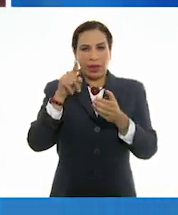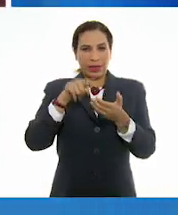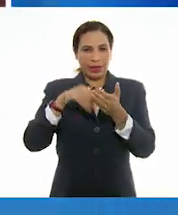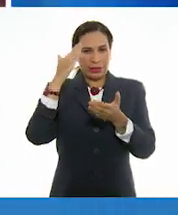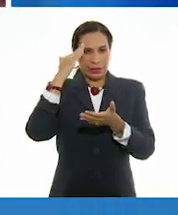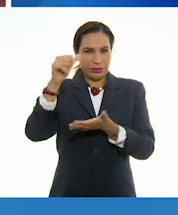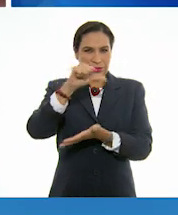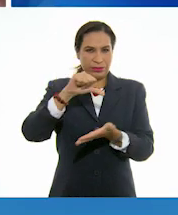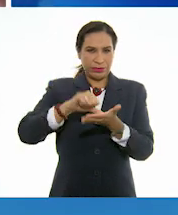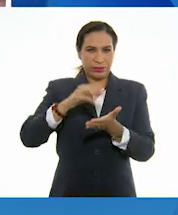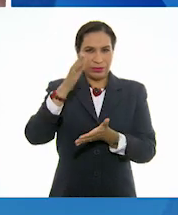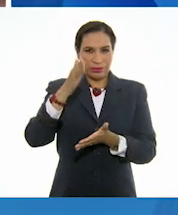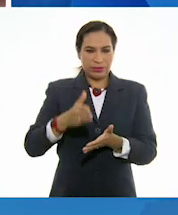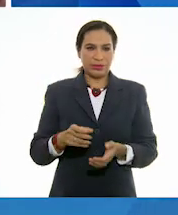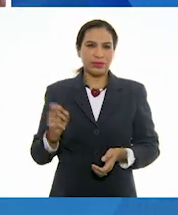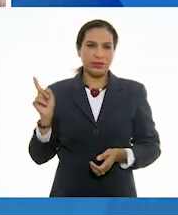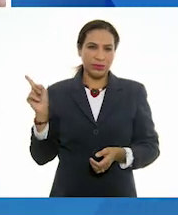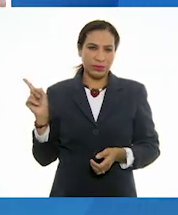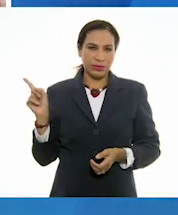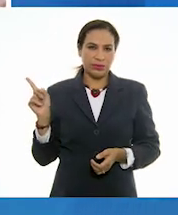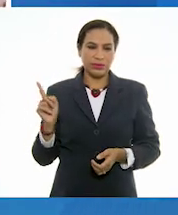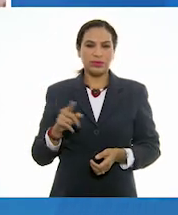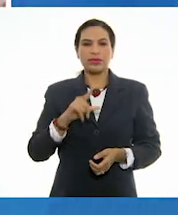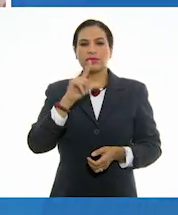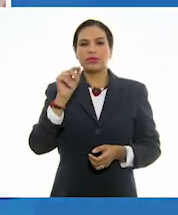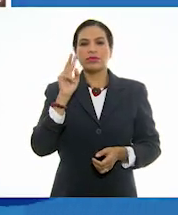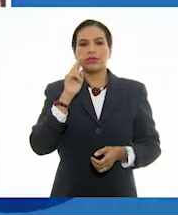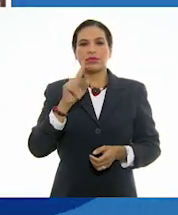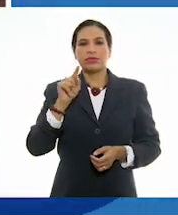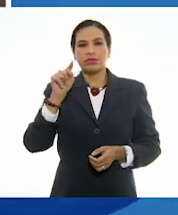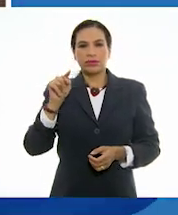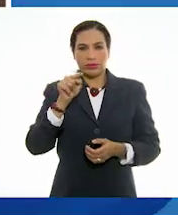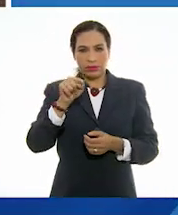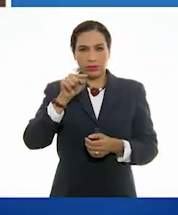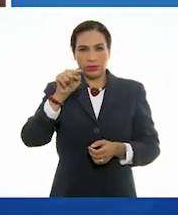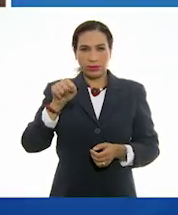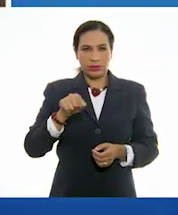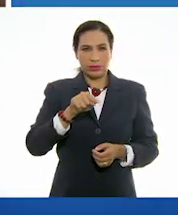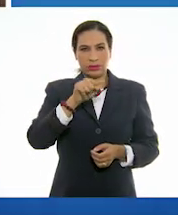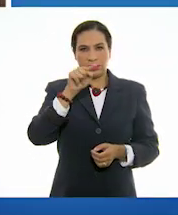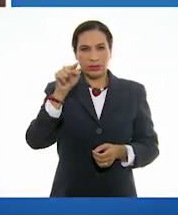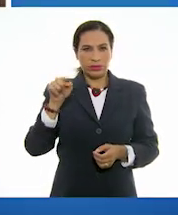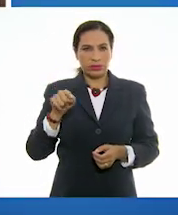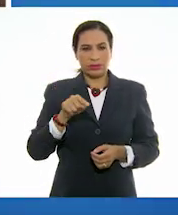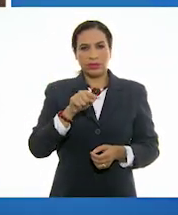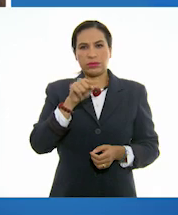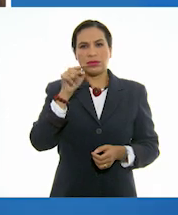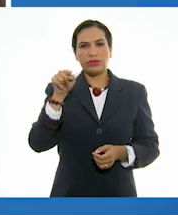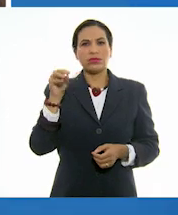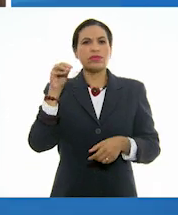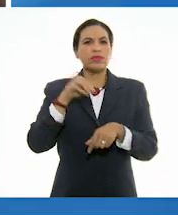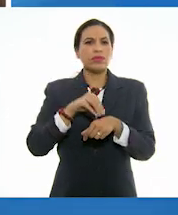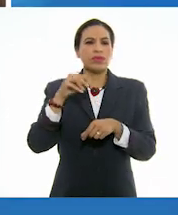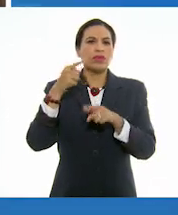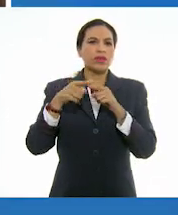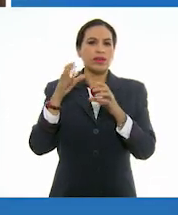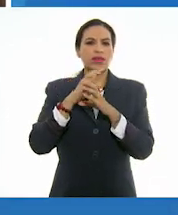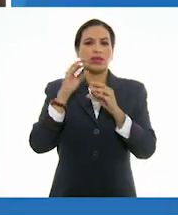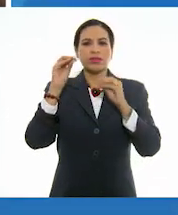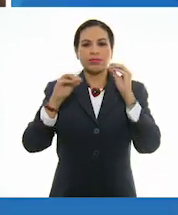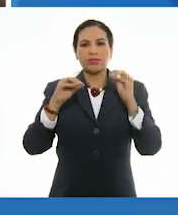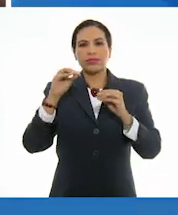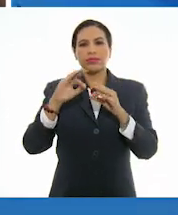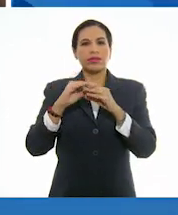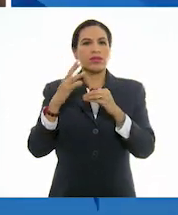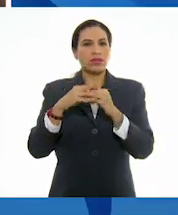centro y de manera centrífuga, es decir, partiendo del centro hacia las orillas, coloqué los fragmentos de